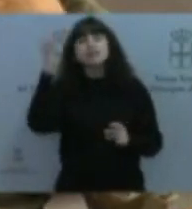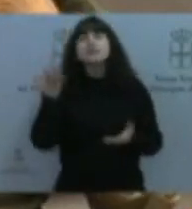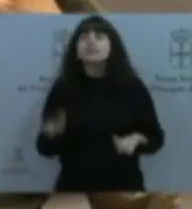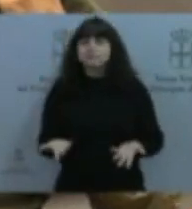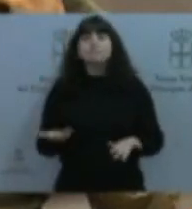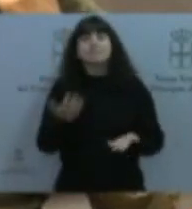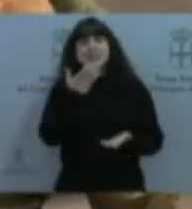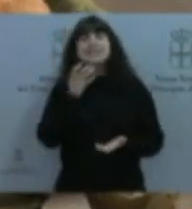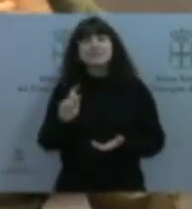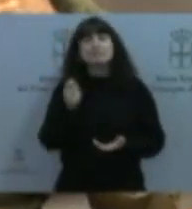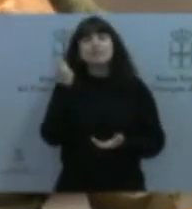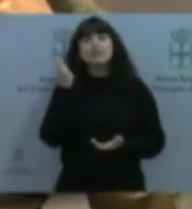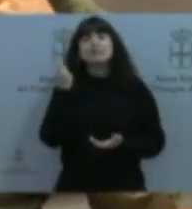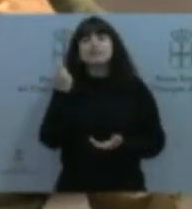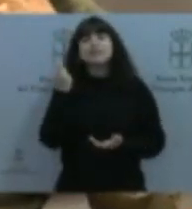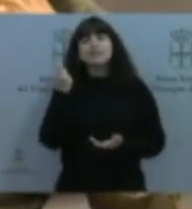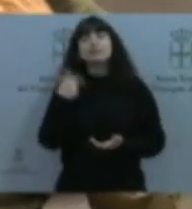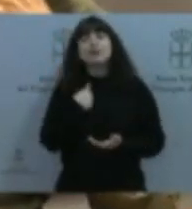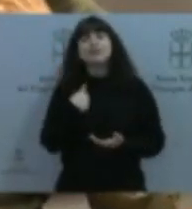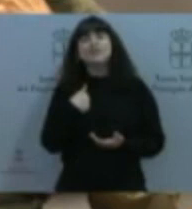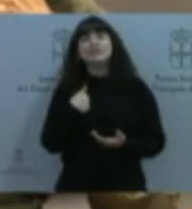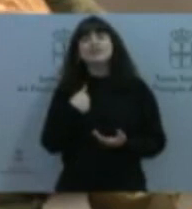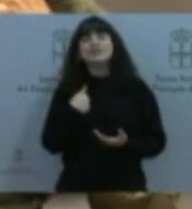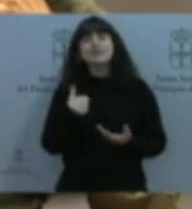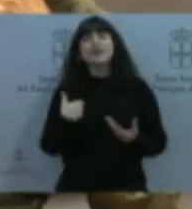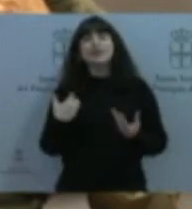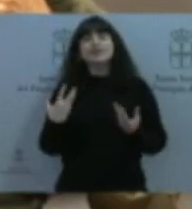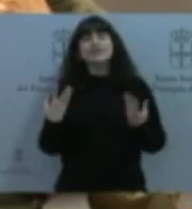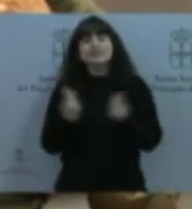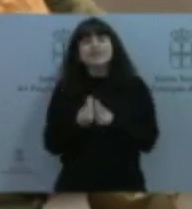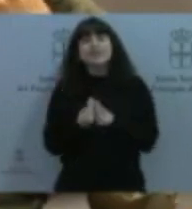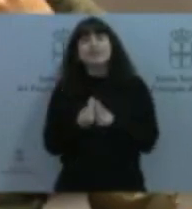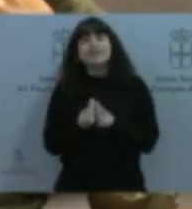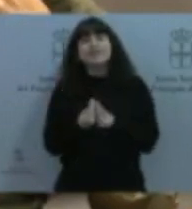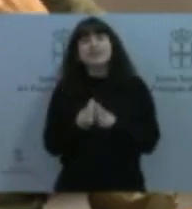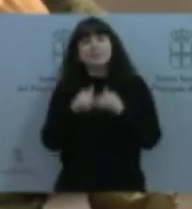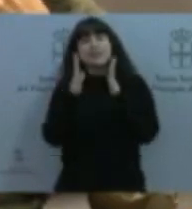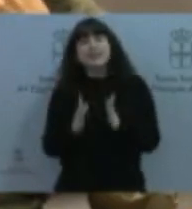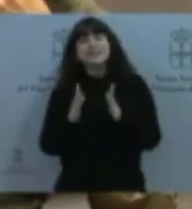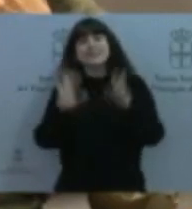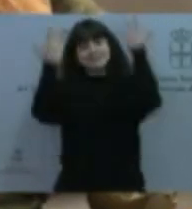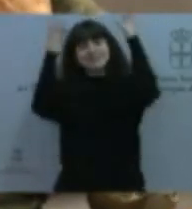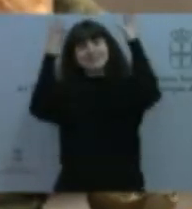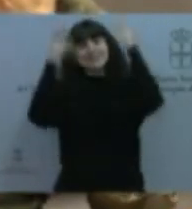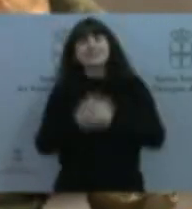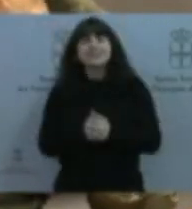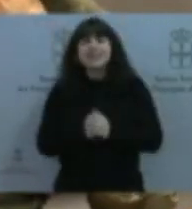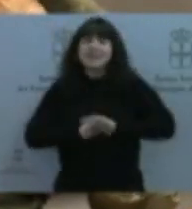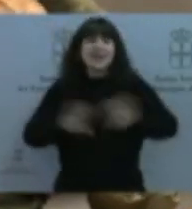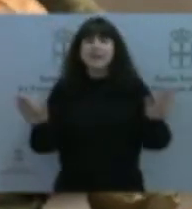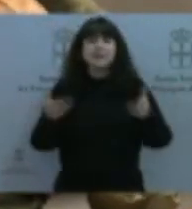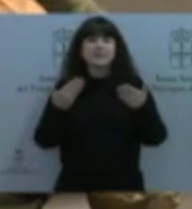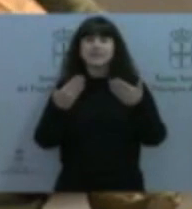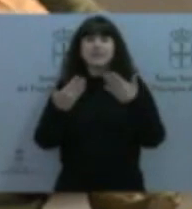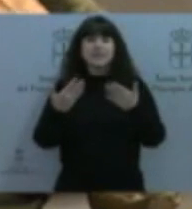estén entre el público, si es posible, o en mi casa aplaudiendo la iniciativa. Sin más, la mejor de las suertes, en lo personal, como han dicho